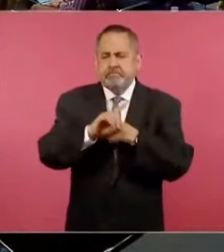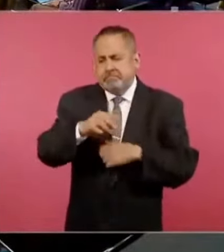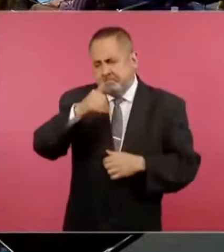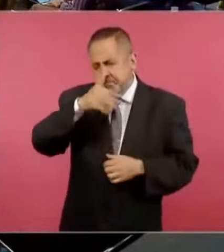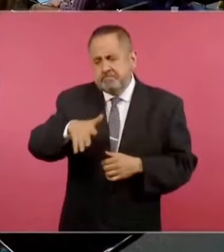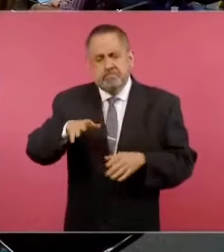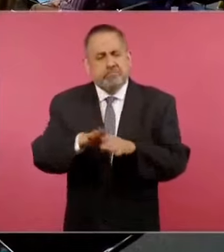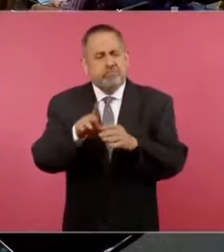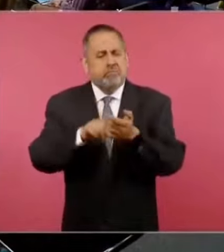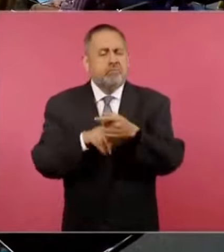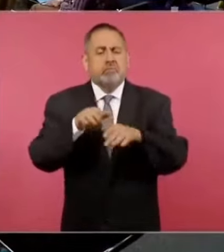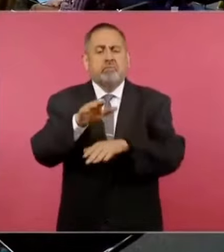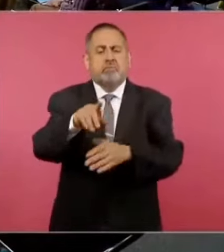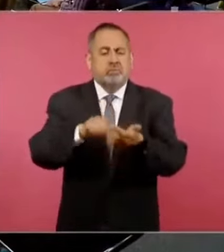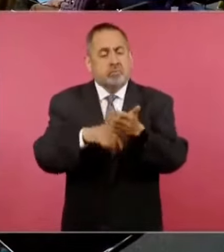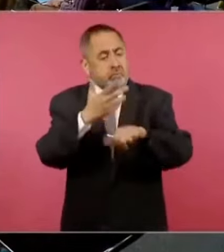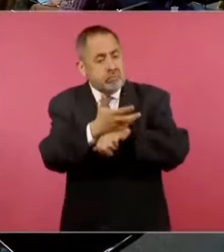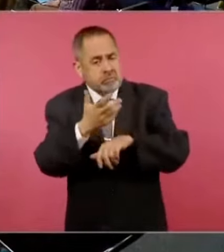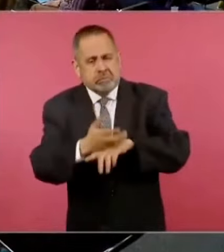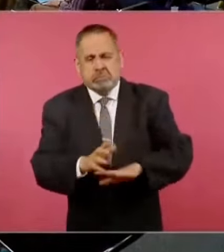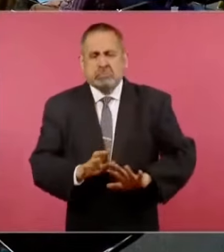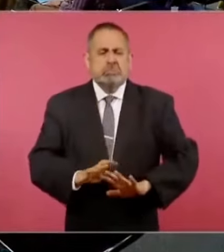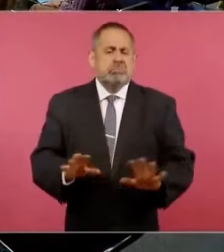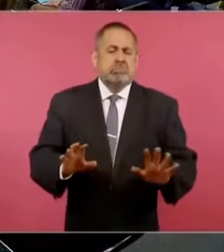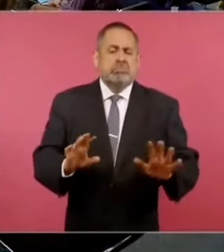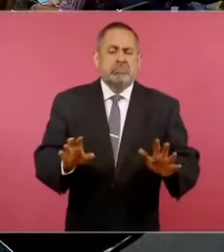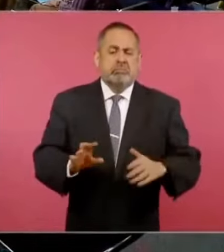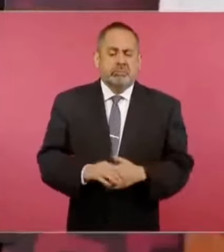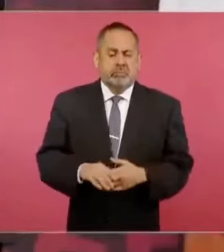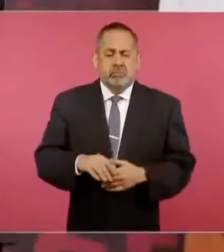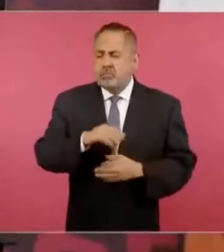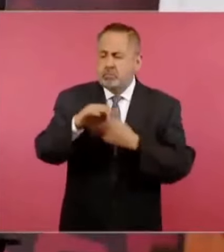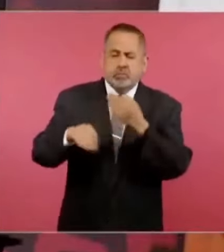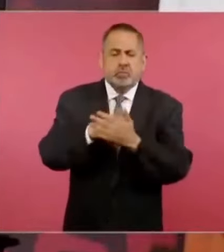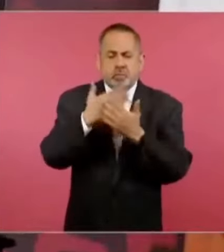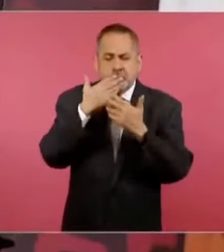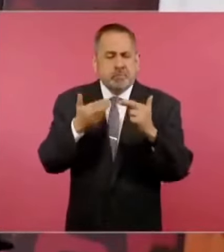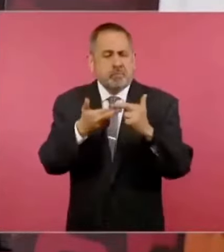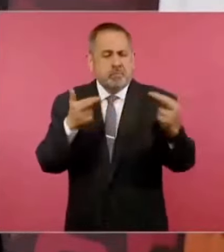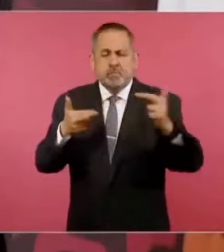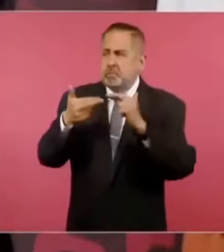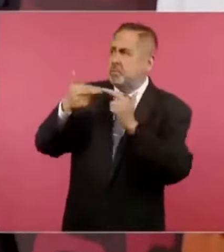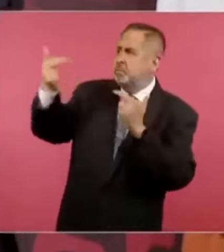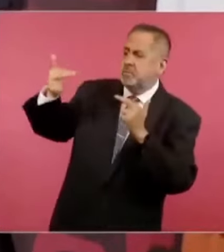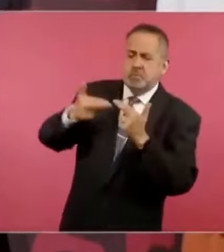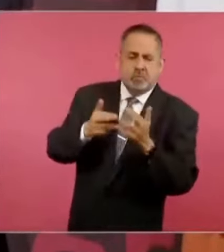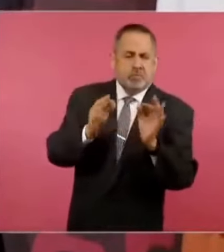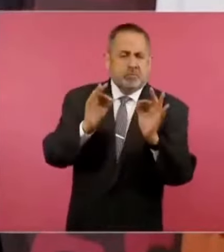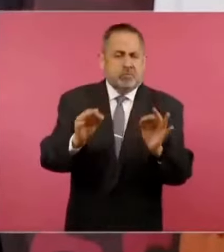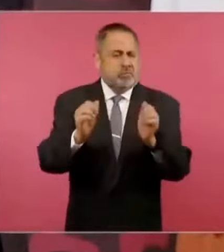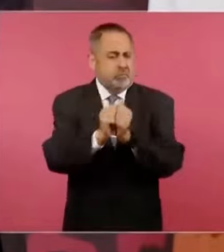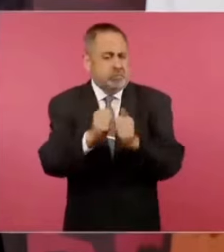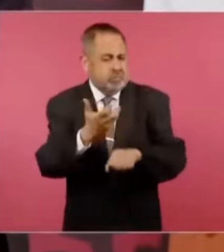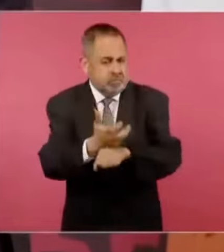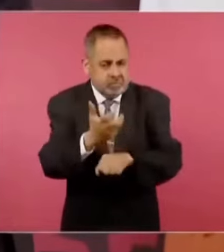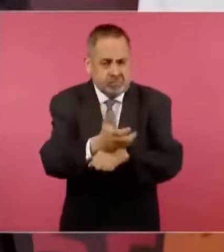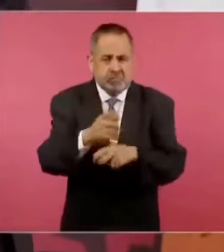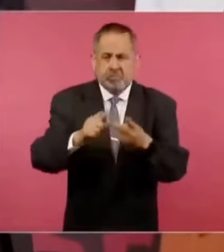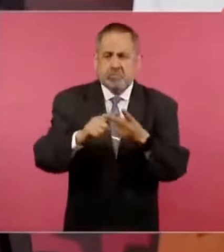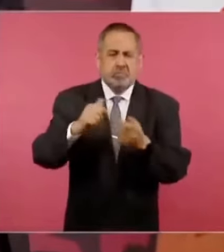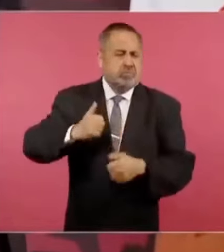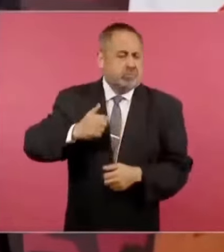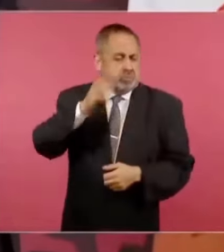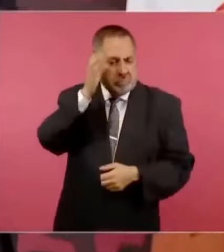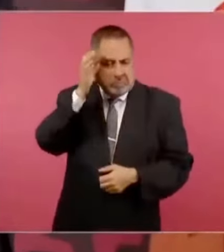en el caso de Estados Unidos. Están muy bien las relaciones comerciales con Estados Unidos y también con